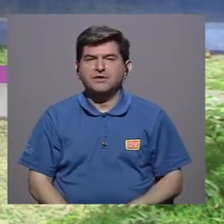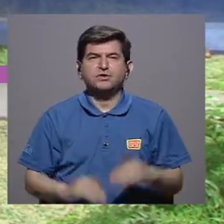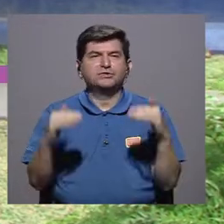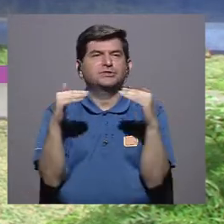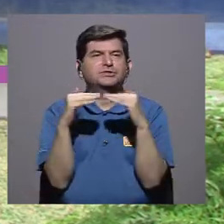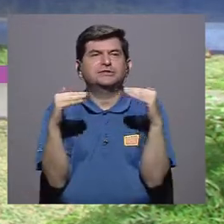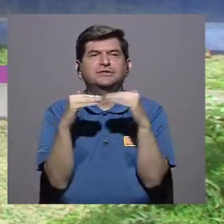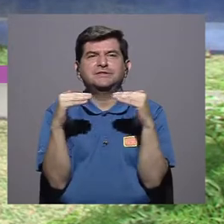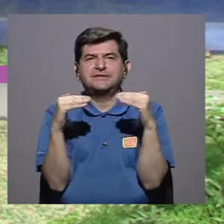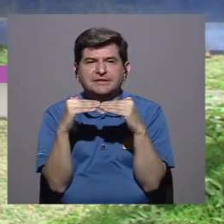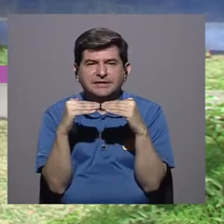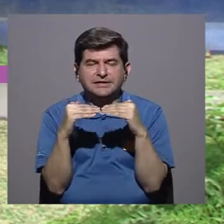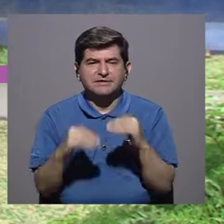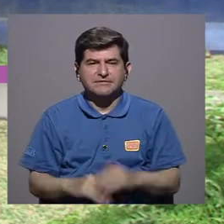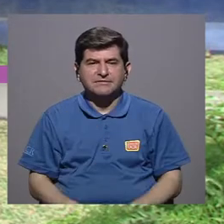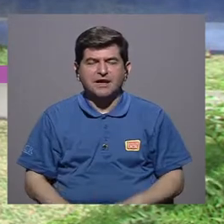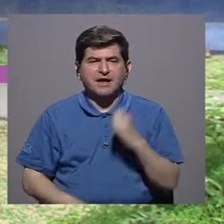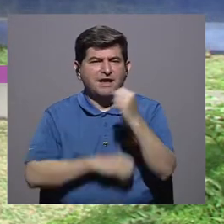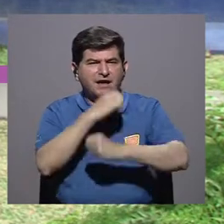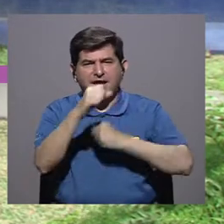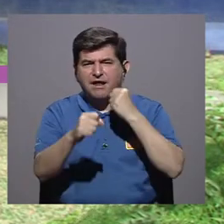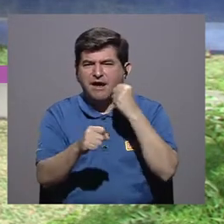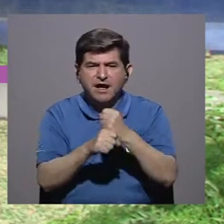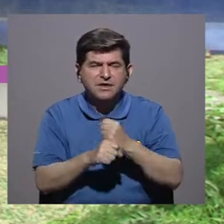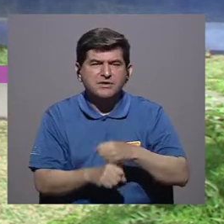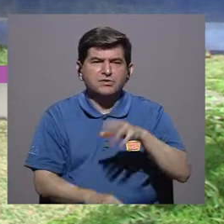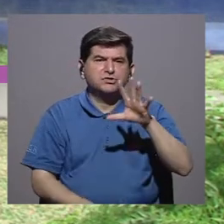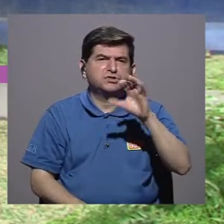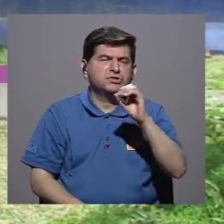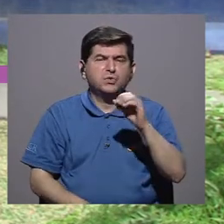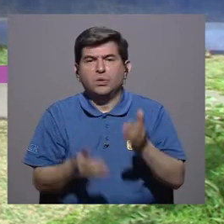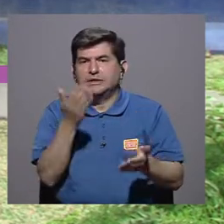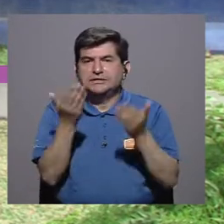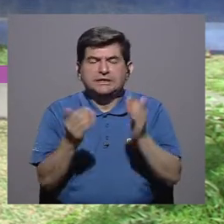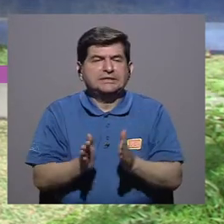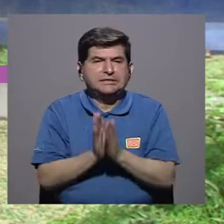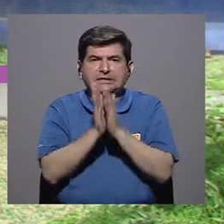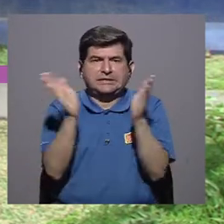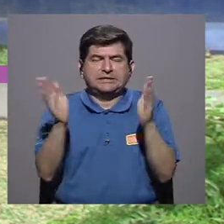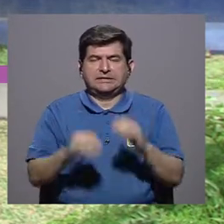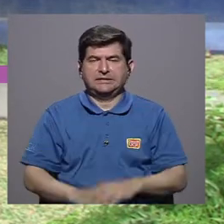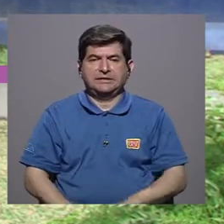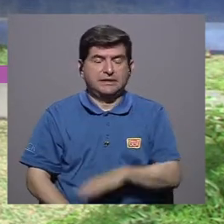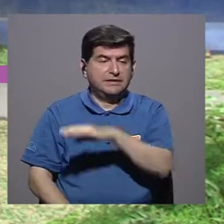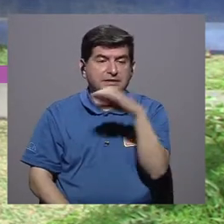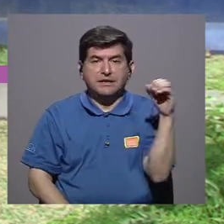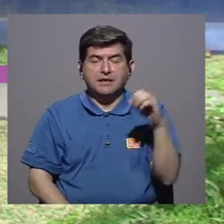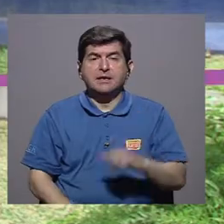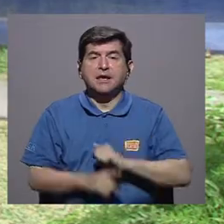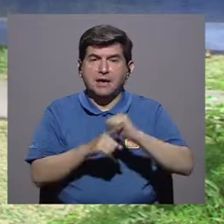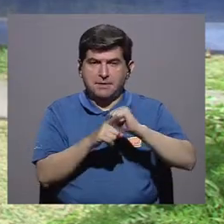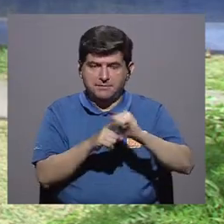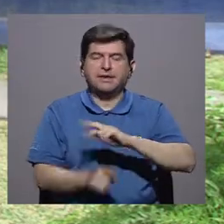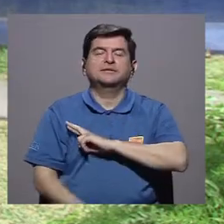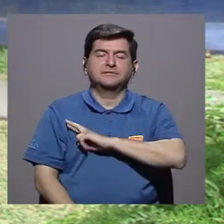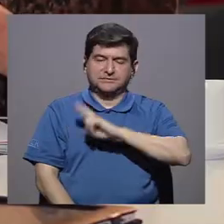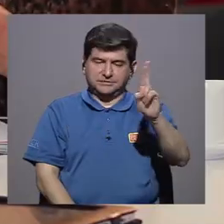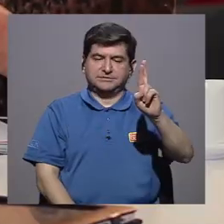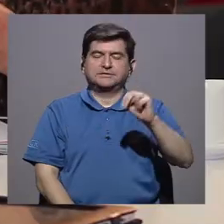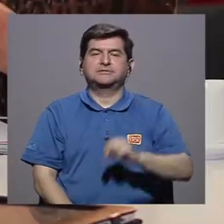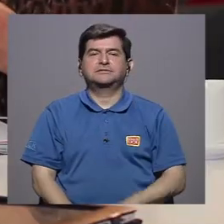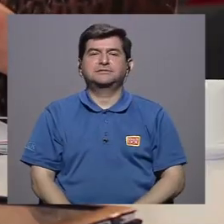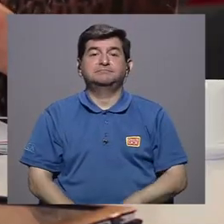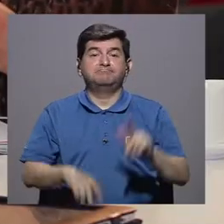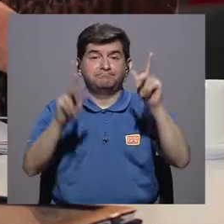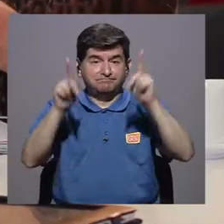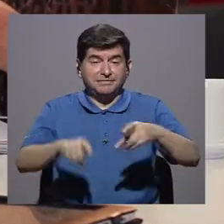son de edades avanzadas, de más de 50 años por lo general, y que son practicantes de alguna religión. Las